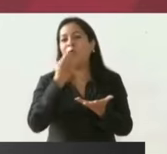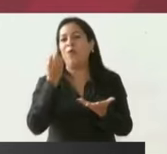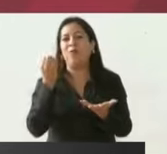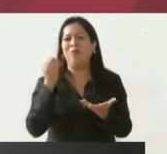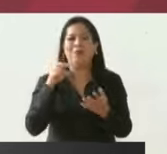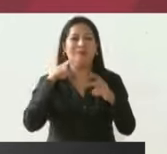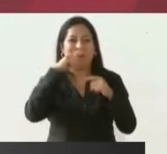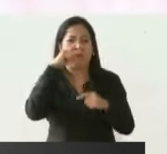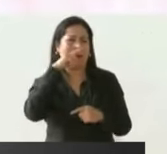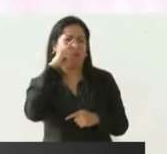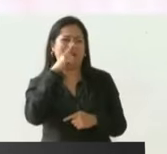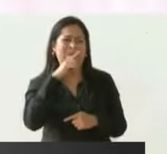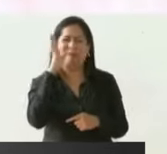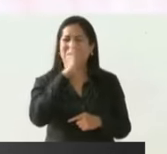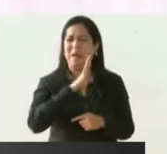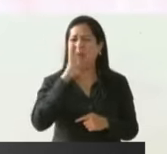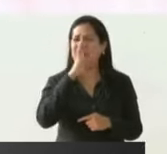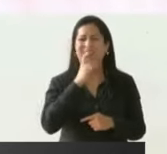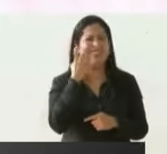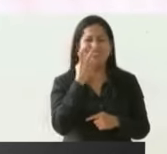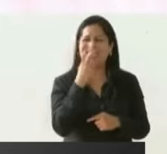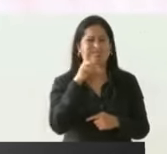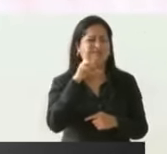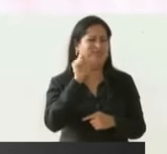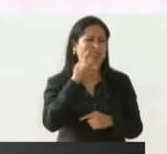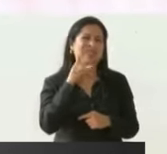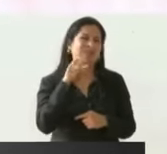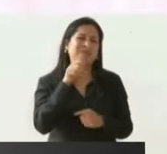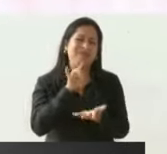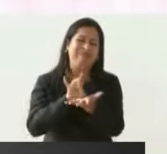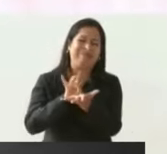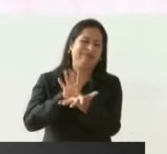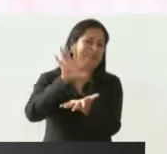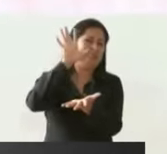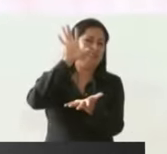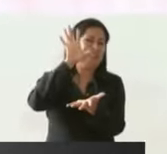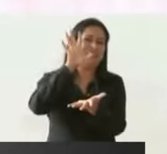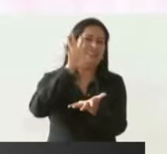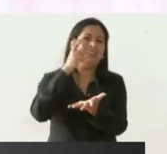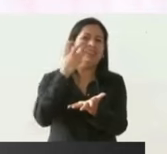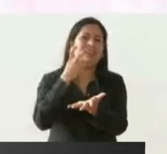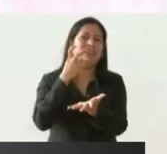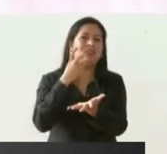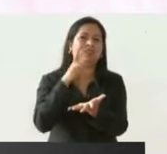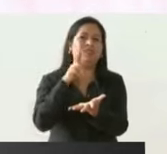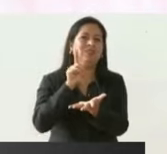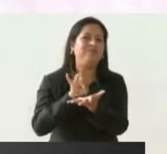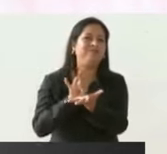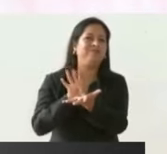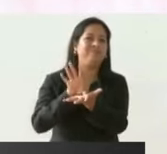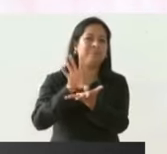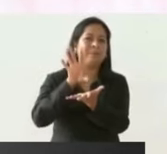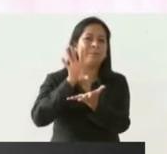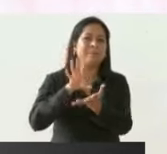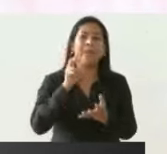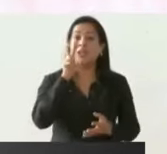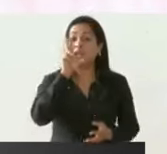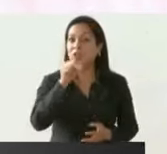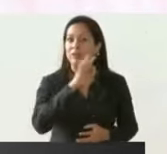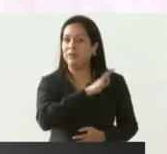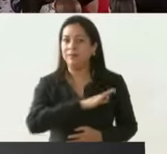lujo barato eso también se va al carajo eso no es la felicidad